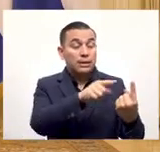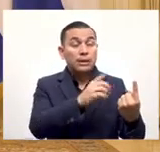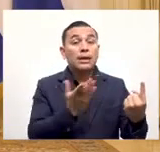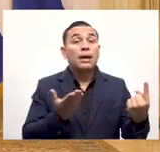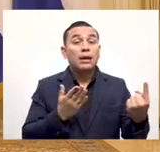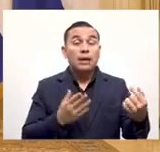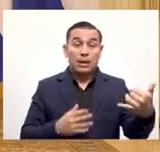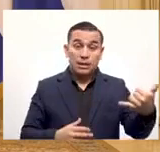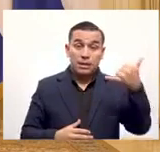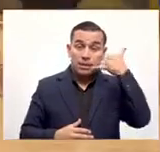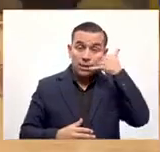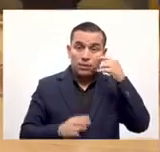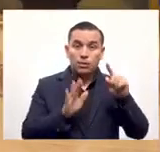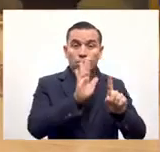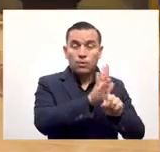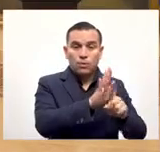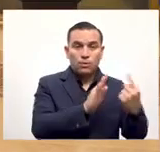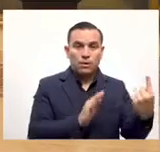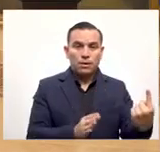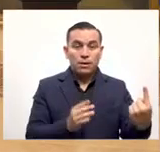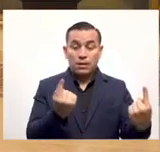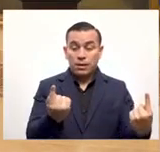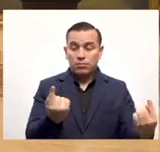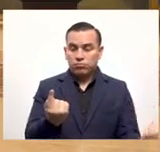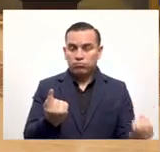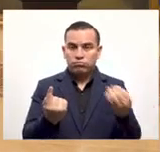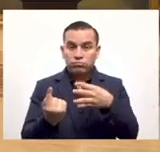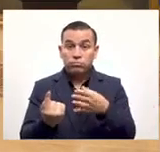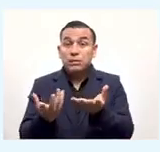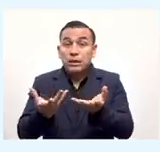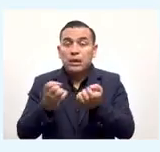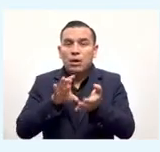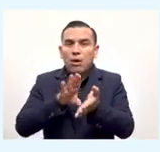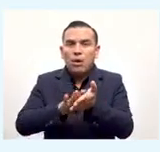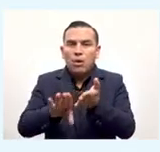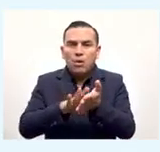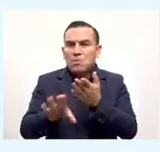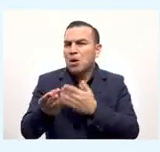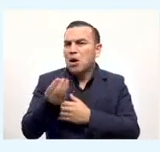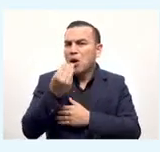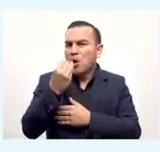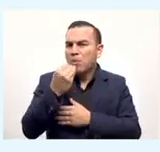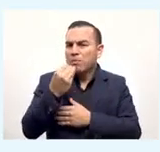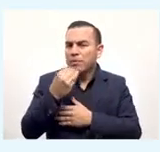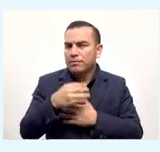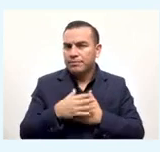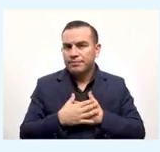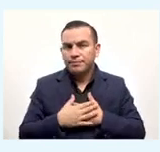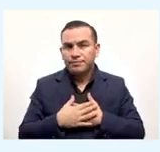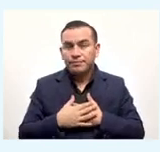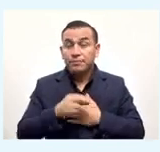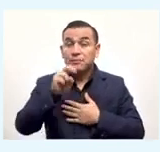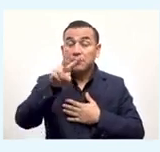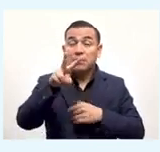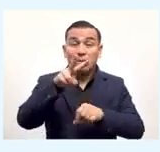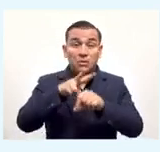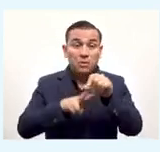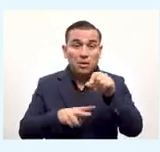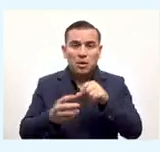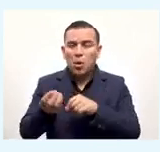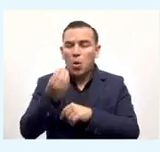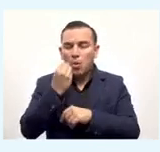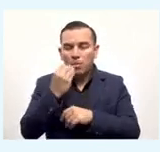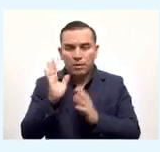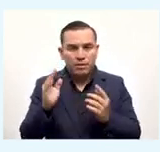entonces con el celular va donde Cecilia y le dice Cecilia quiero comprar unos granos básicos dos